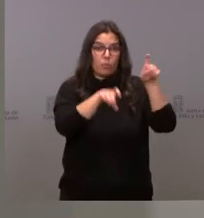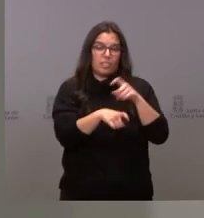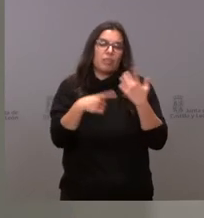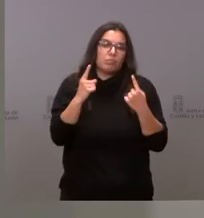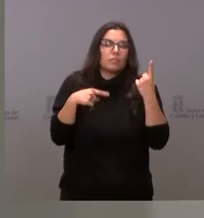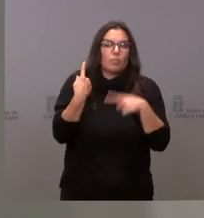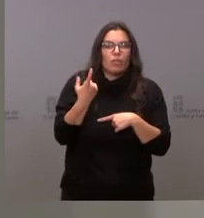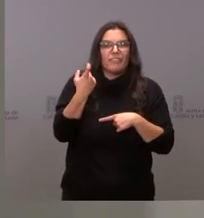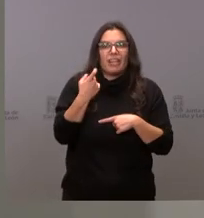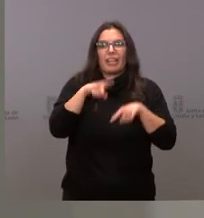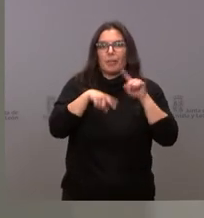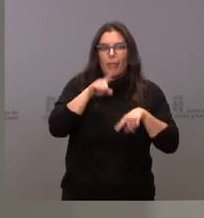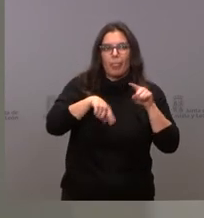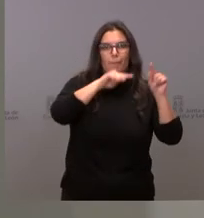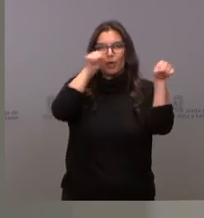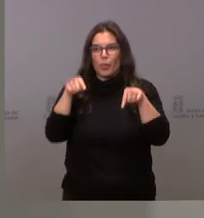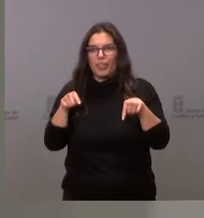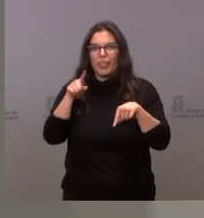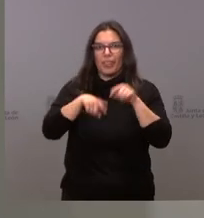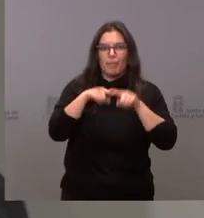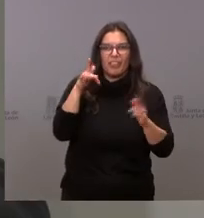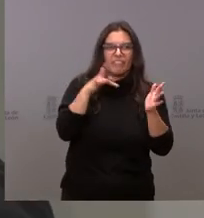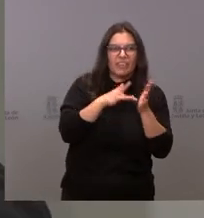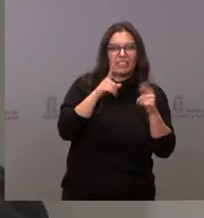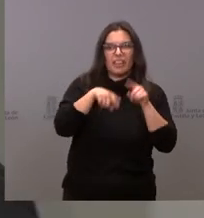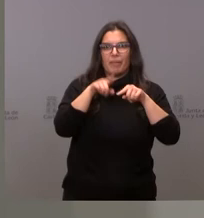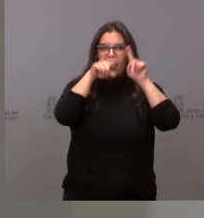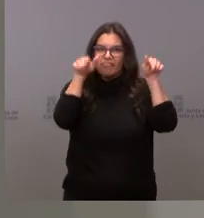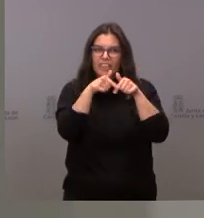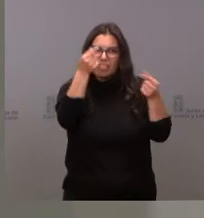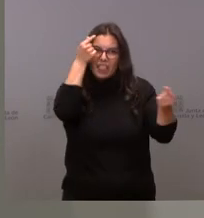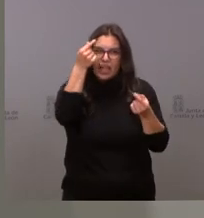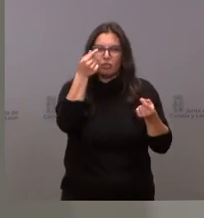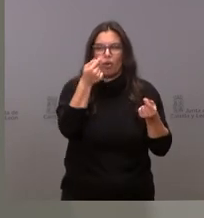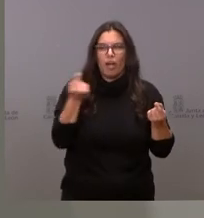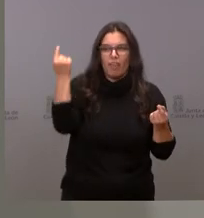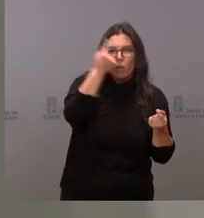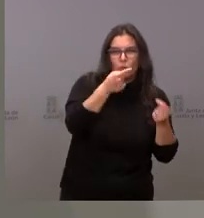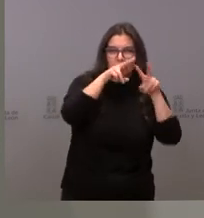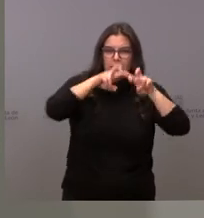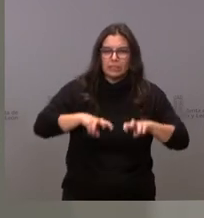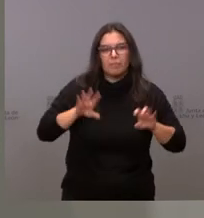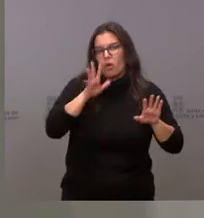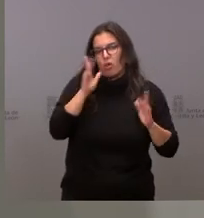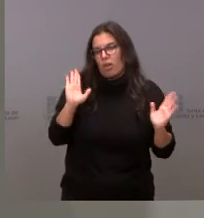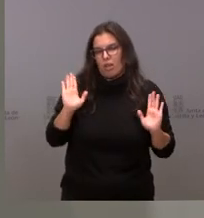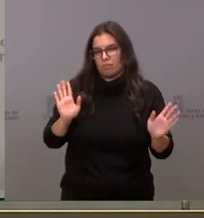valoración territorializada ver la fecha ver la ficha ver provincia por provincia pero creo que este no es el momento